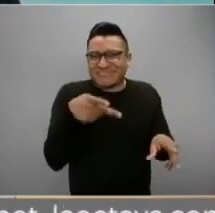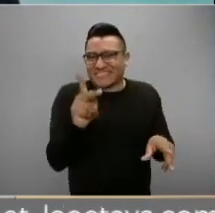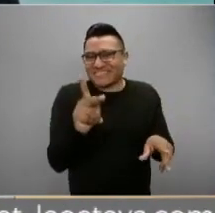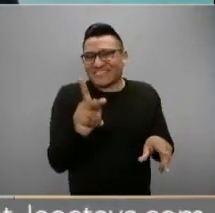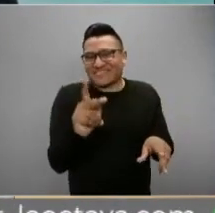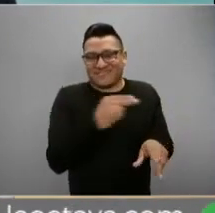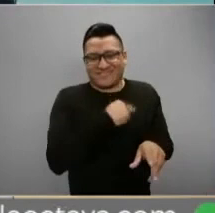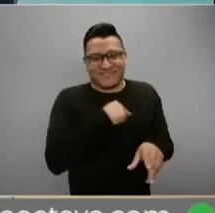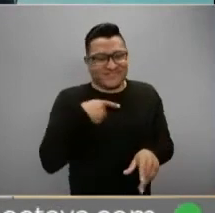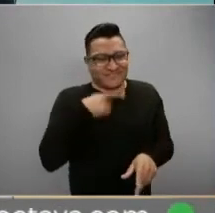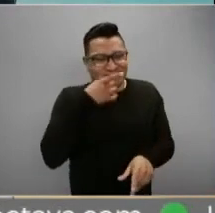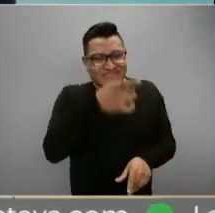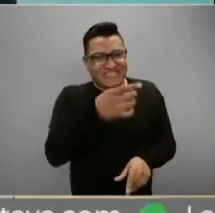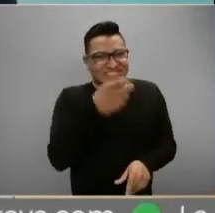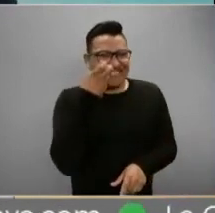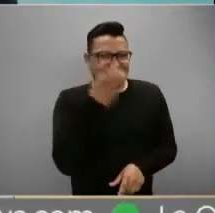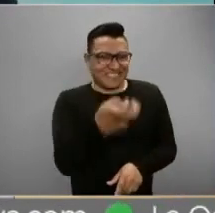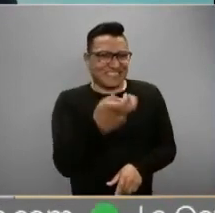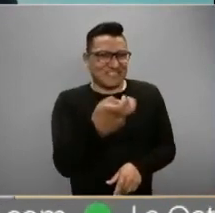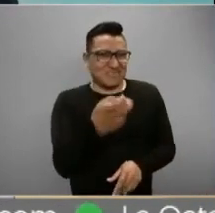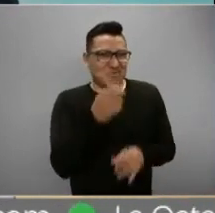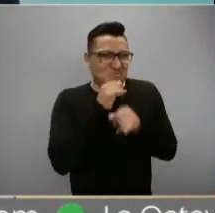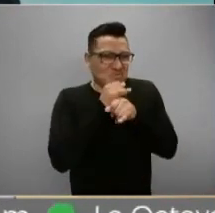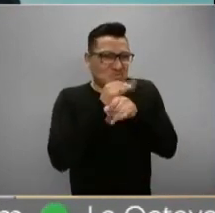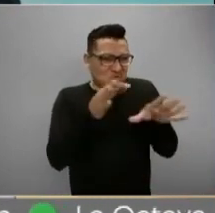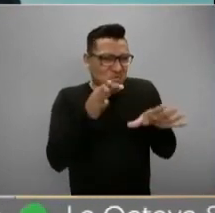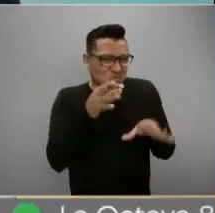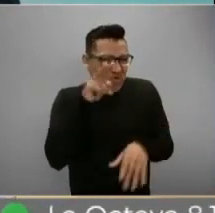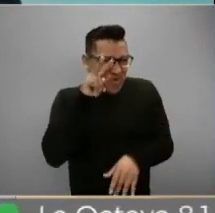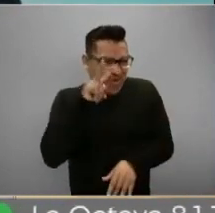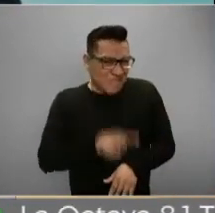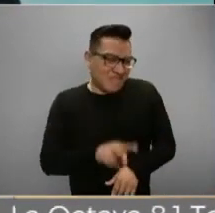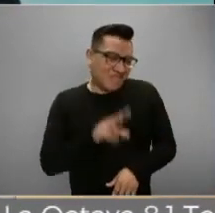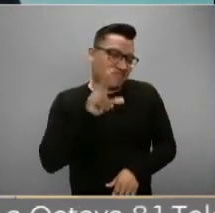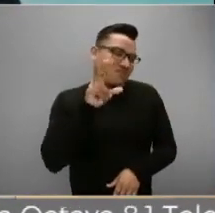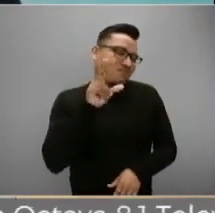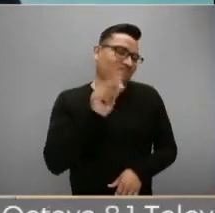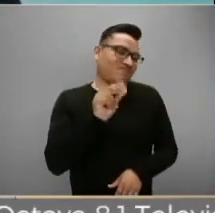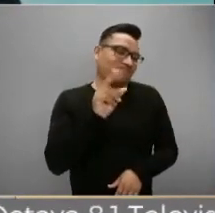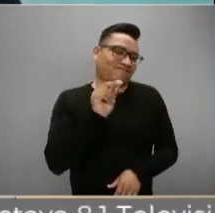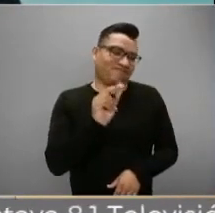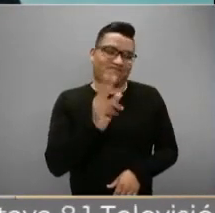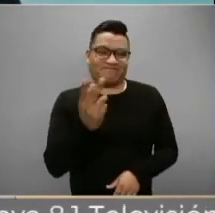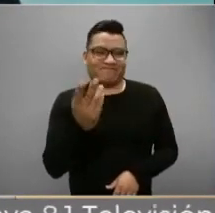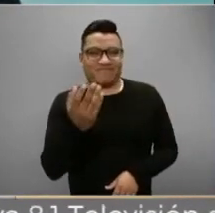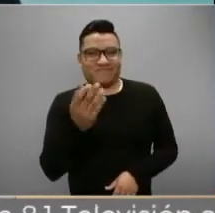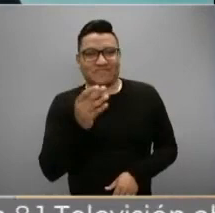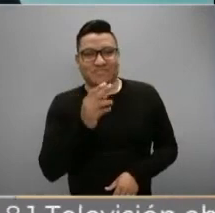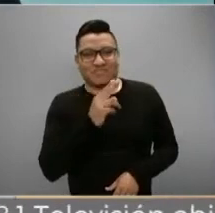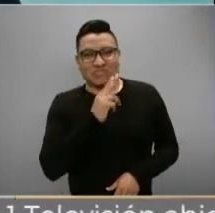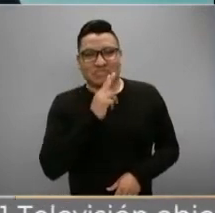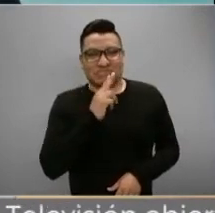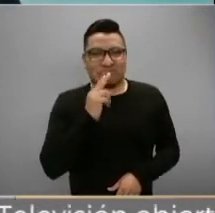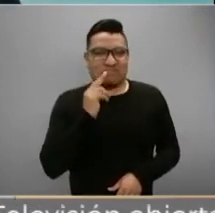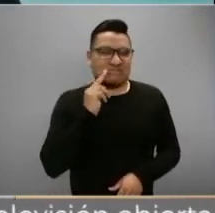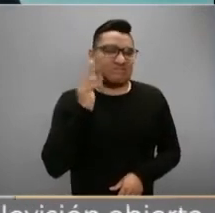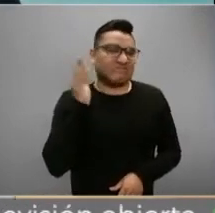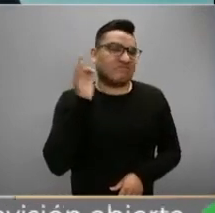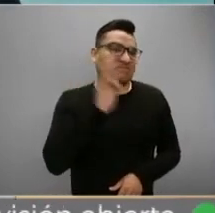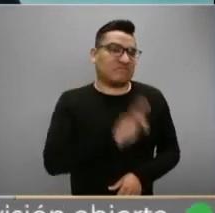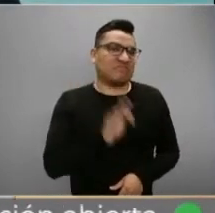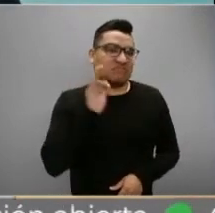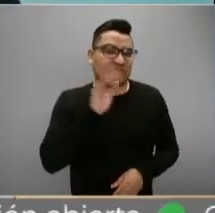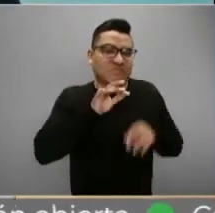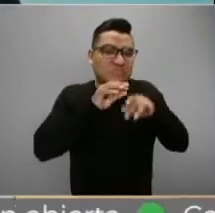buena, no es neta, es más bien fabricada y, ah, como les gusta a los fabricantes de noticias falsas